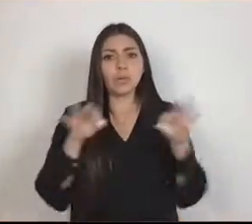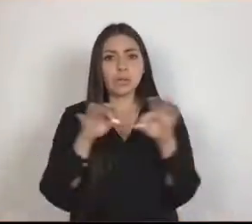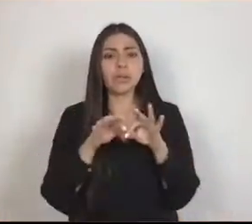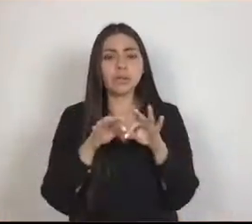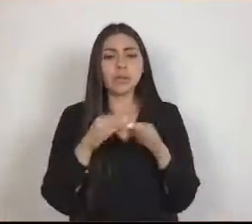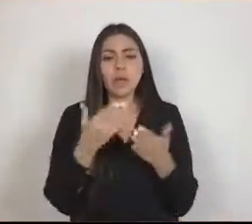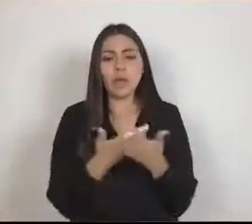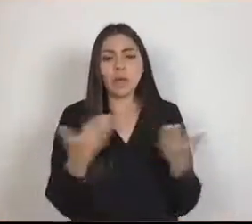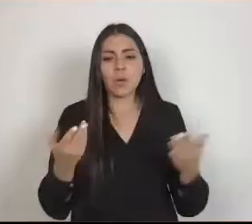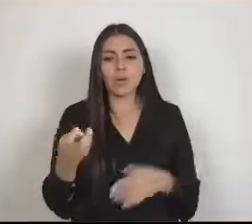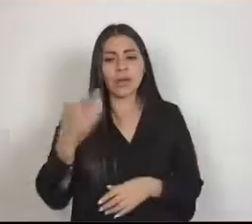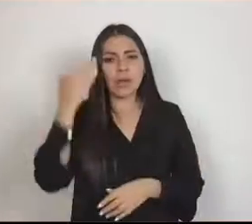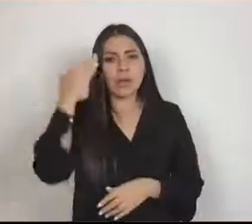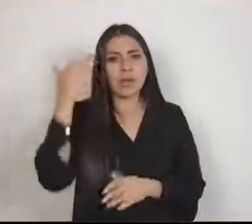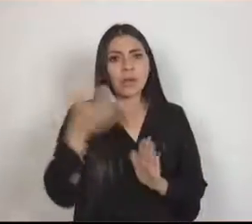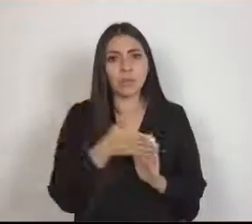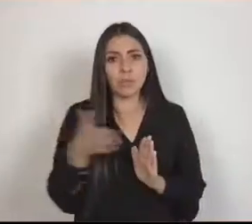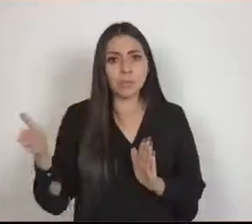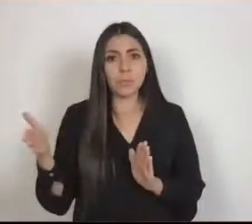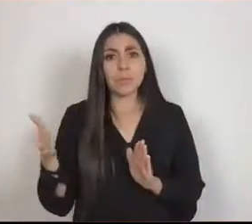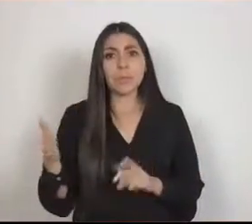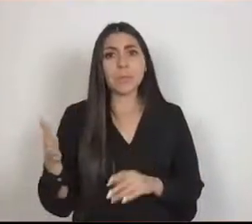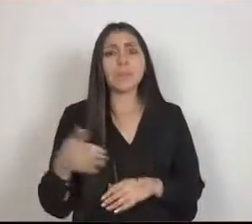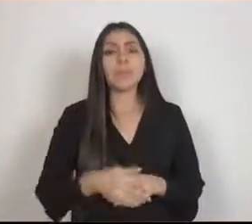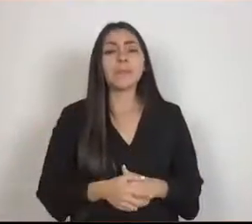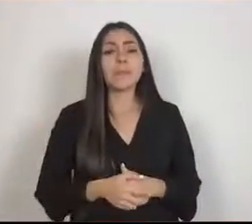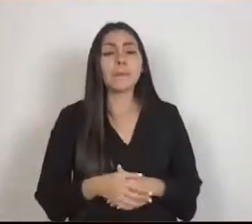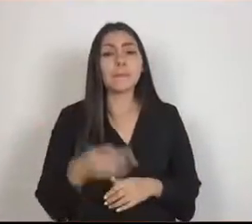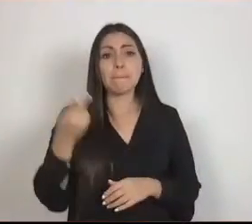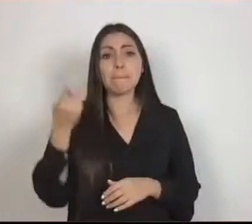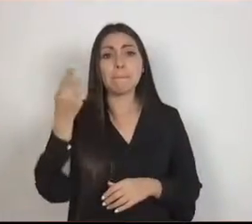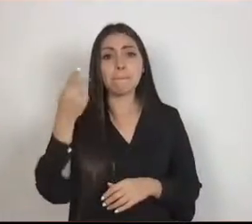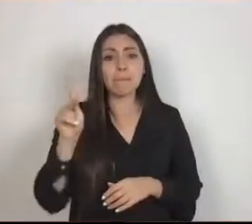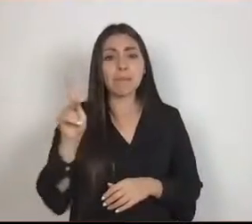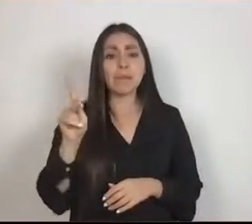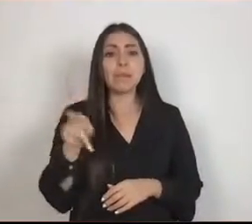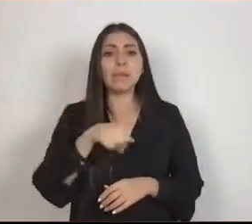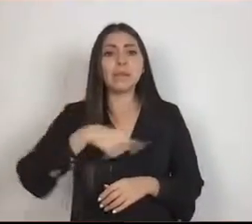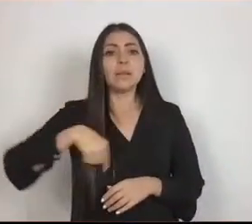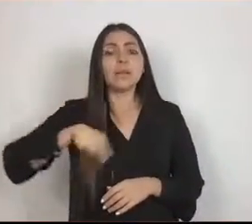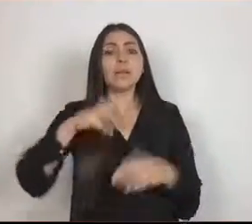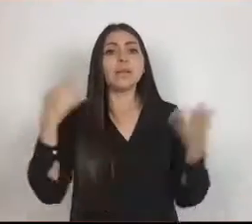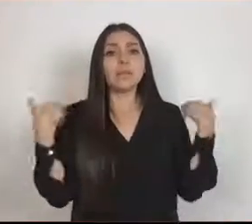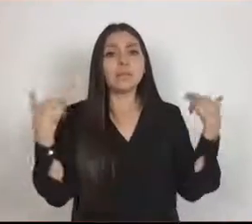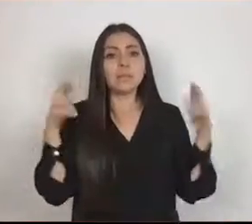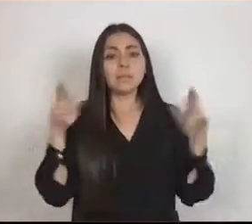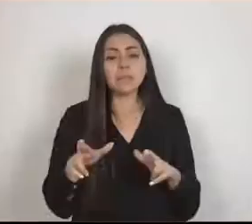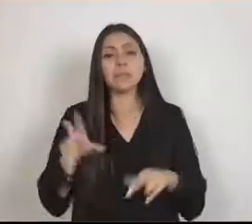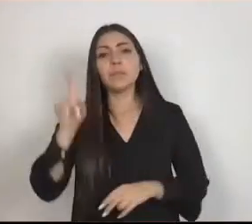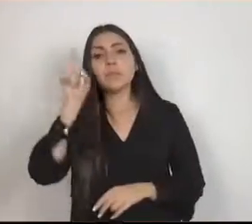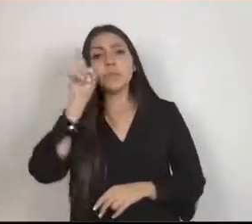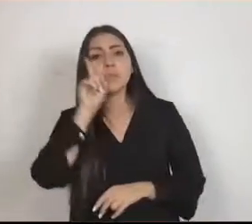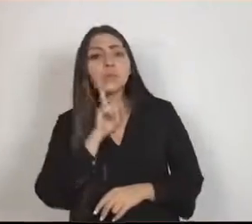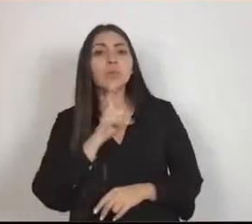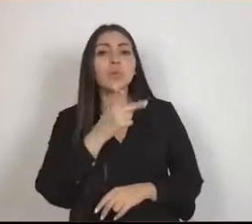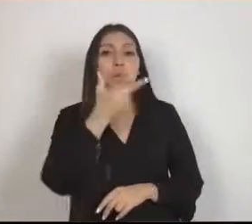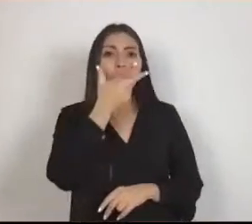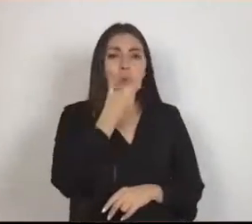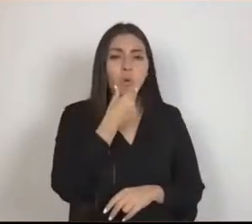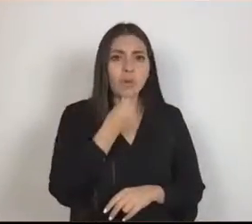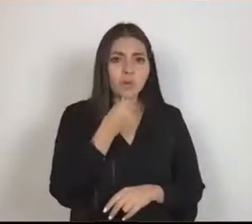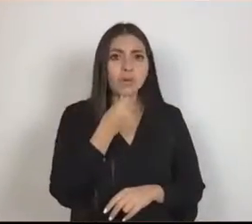tiempos. Sin embargo, que el factor humano que las maestras y los maestros saben dar